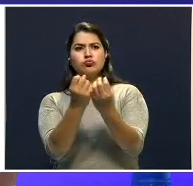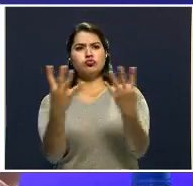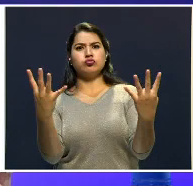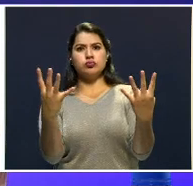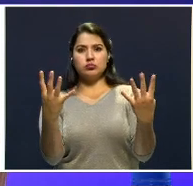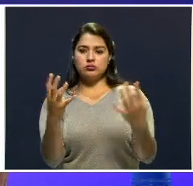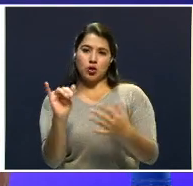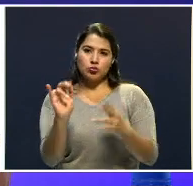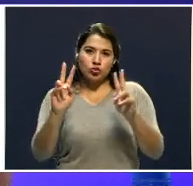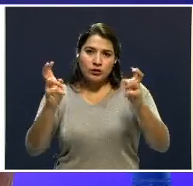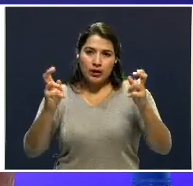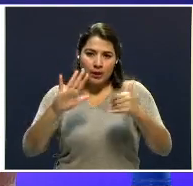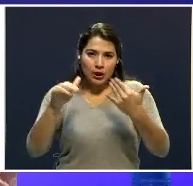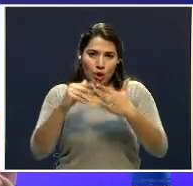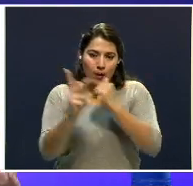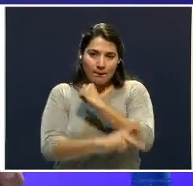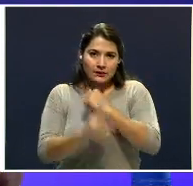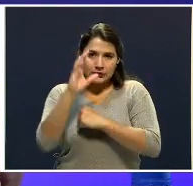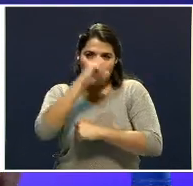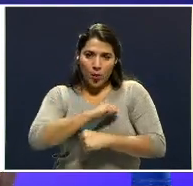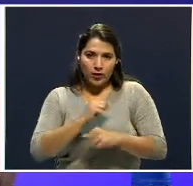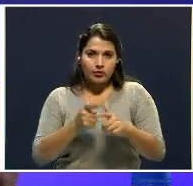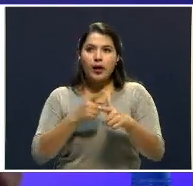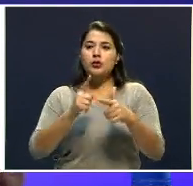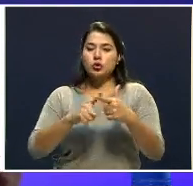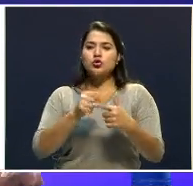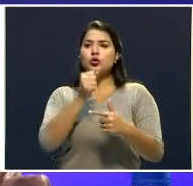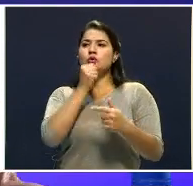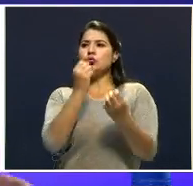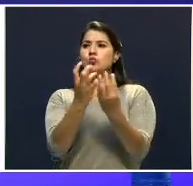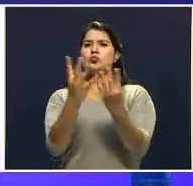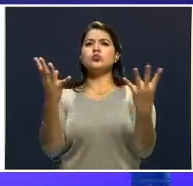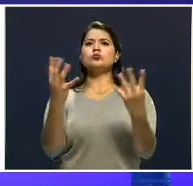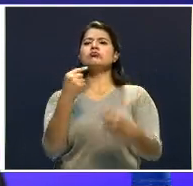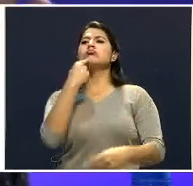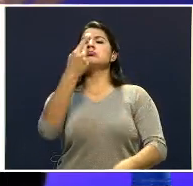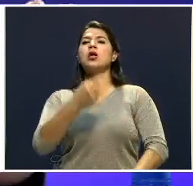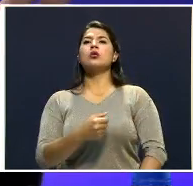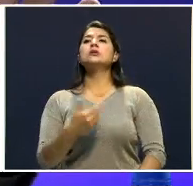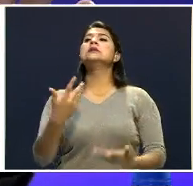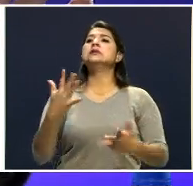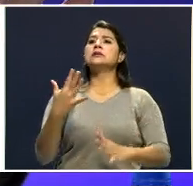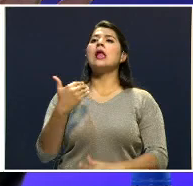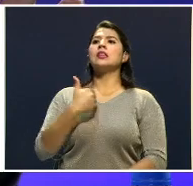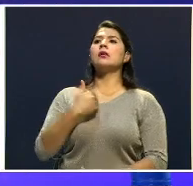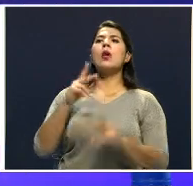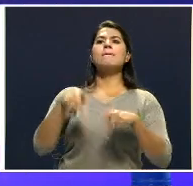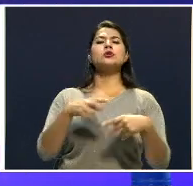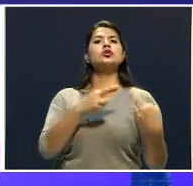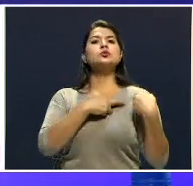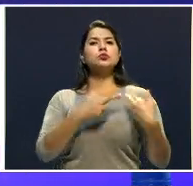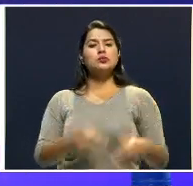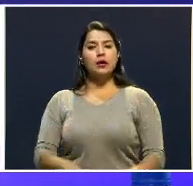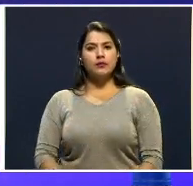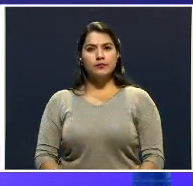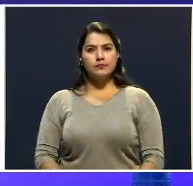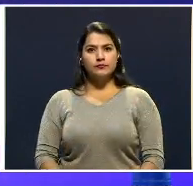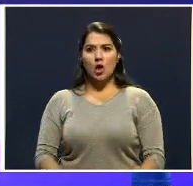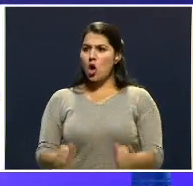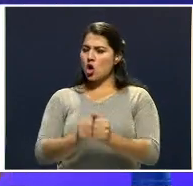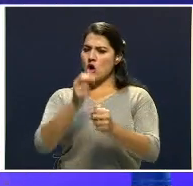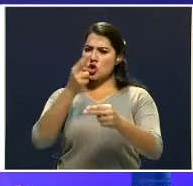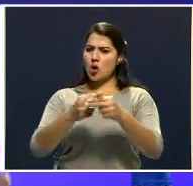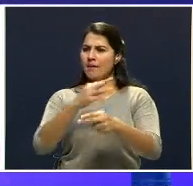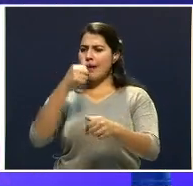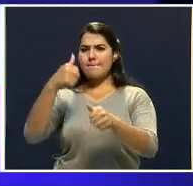causado un revuelo en el país. Don Jorge Rojas Vargas salía a decir, tenemos identificado al asesino, con nombres y